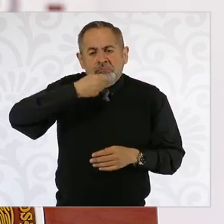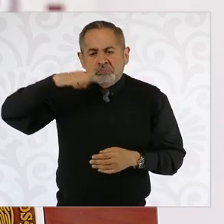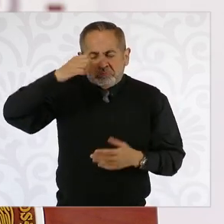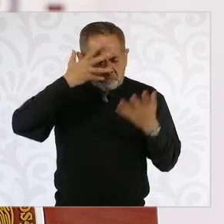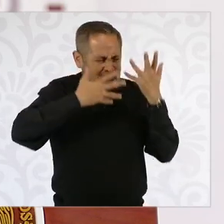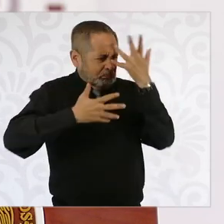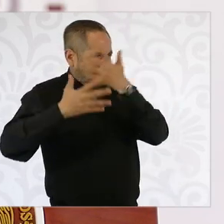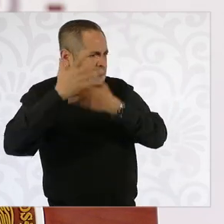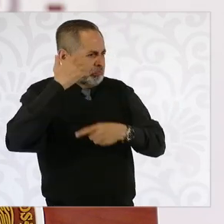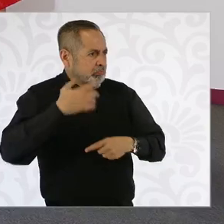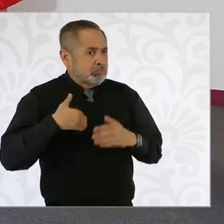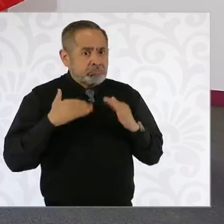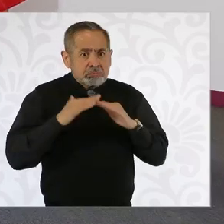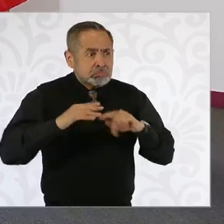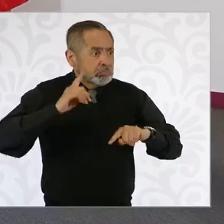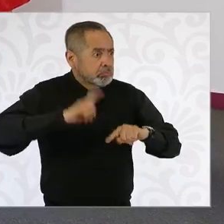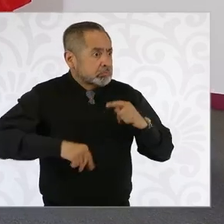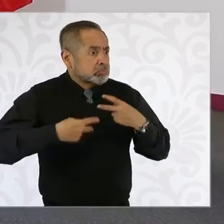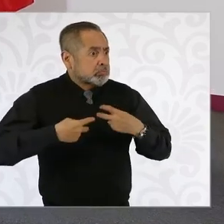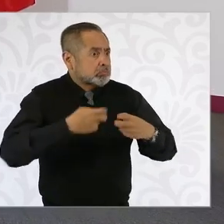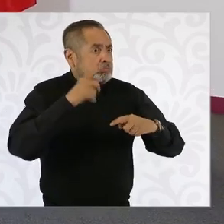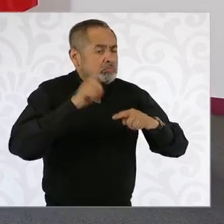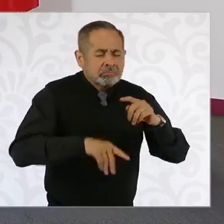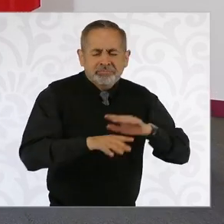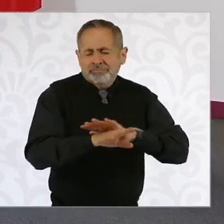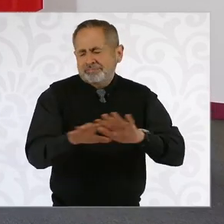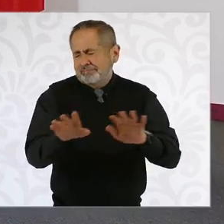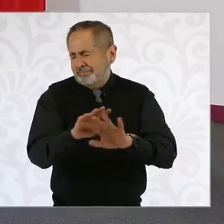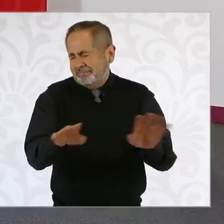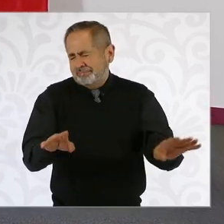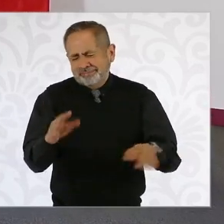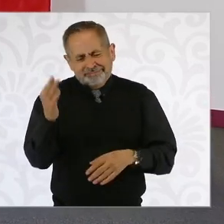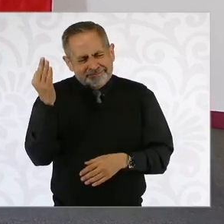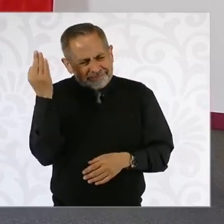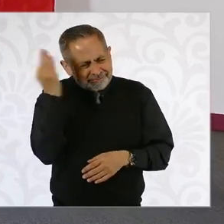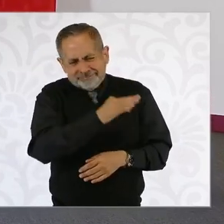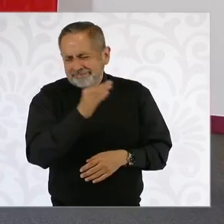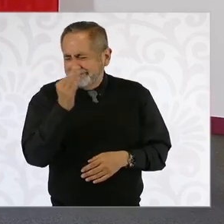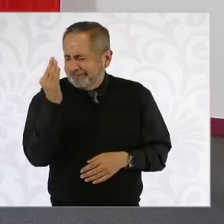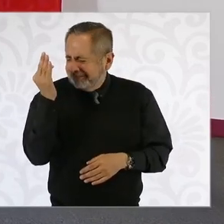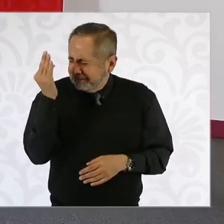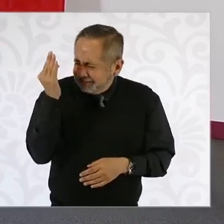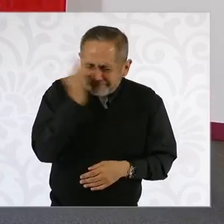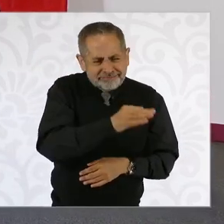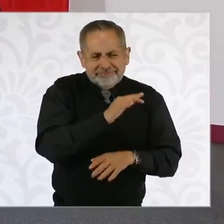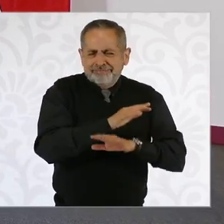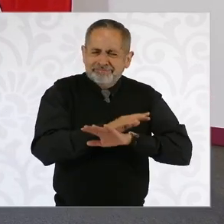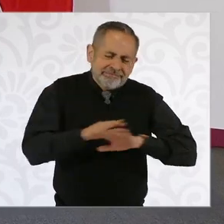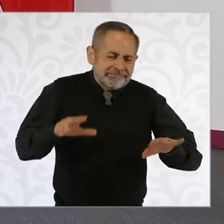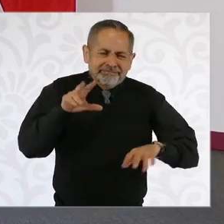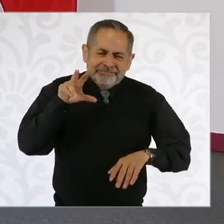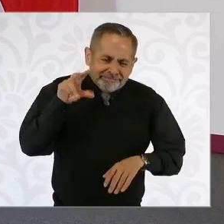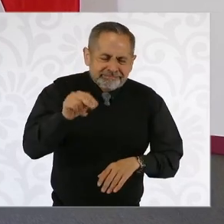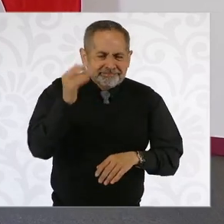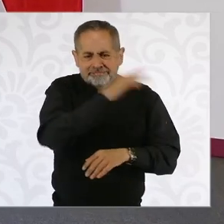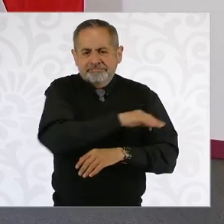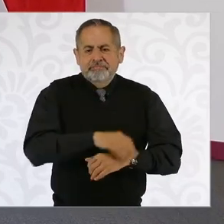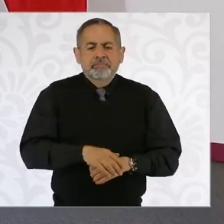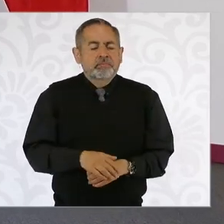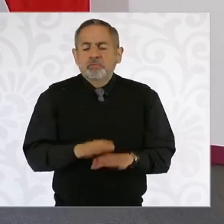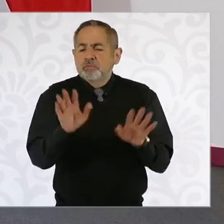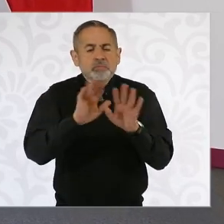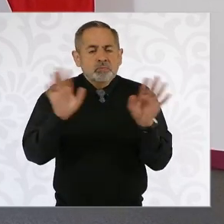quitarles sus viviendas. Y falso, falso, falso, falso, falso, falso. Es un cuestionario